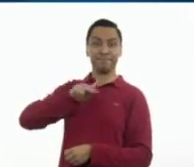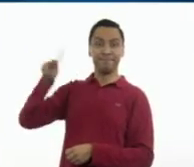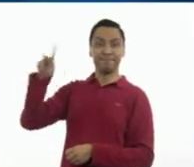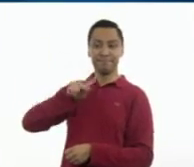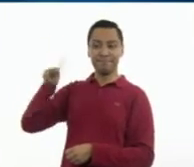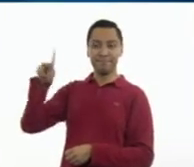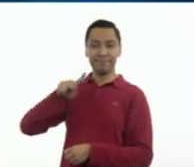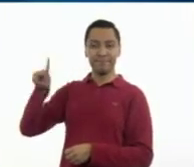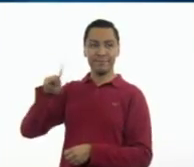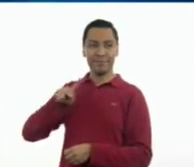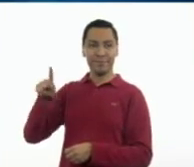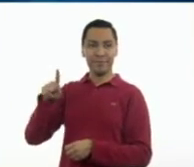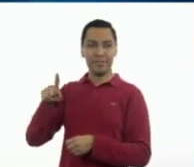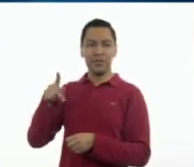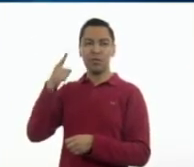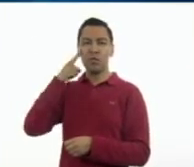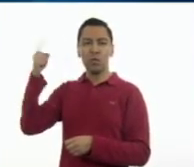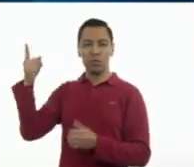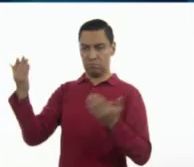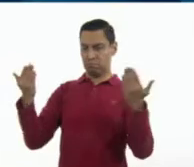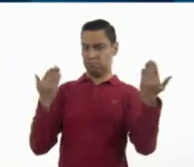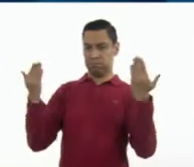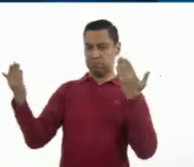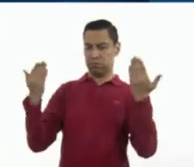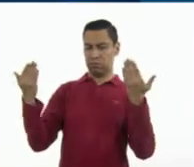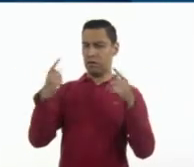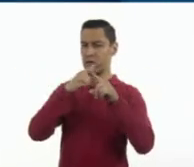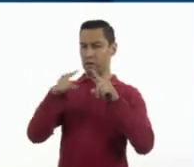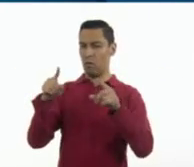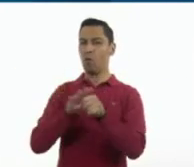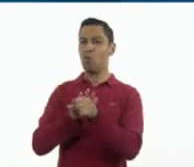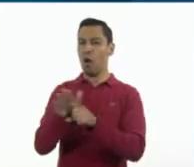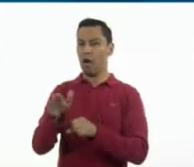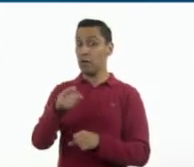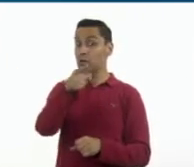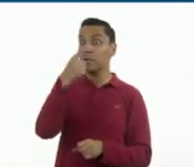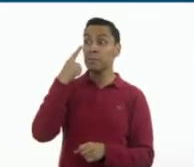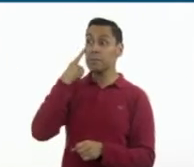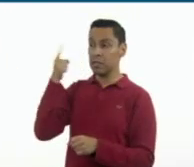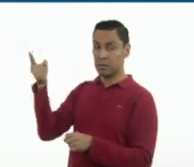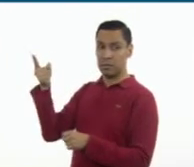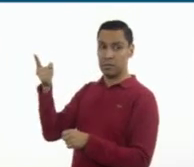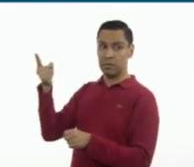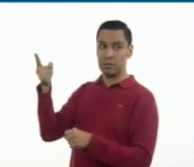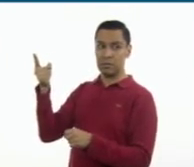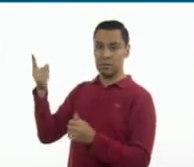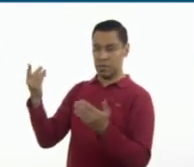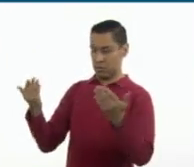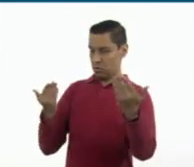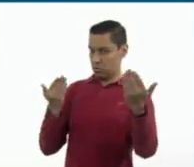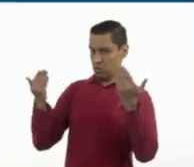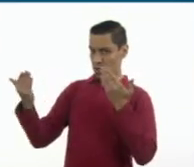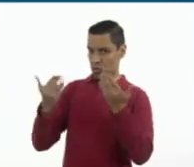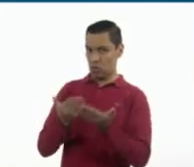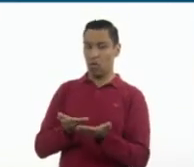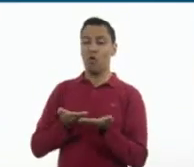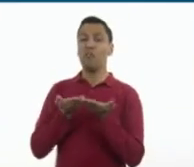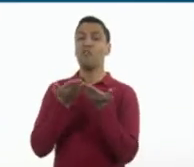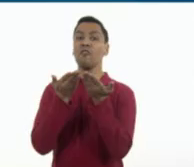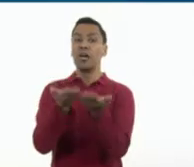o en qué son diferentes? Fíjense bien. Pues, bueno, aunque ambos ofrecen comida,